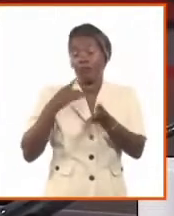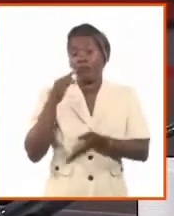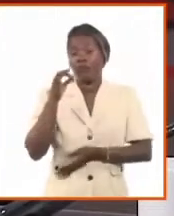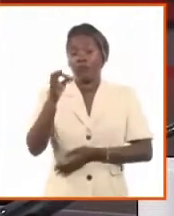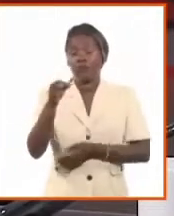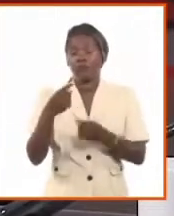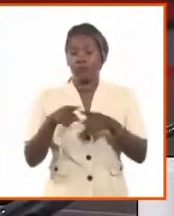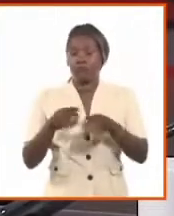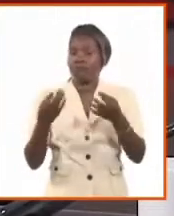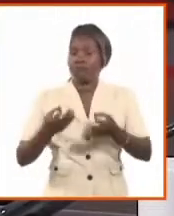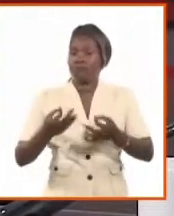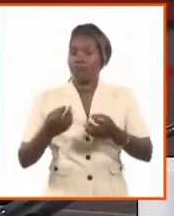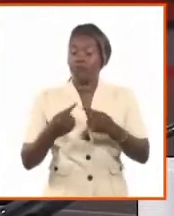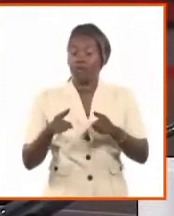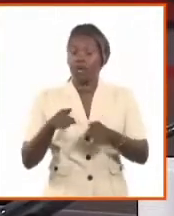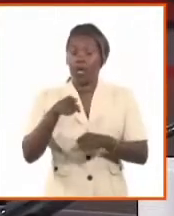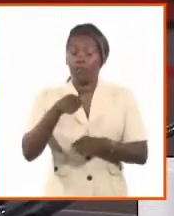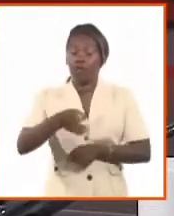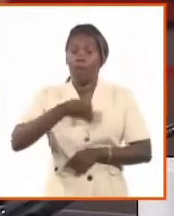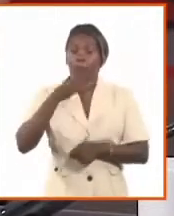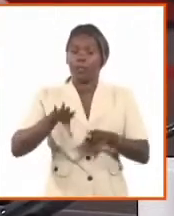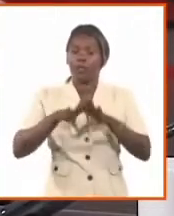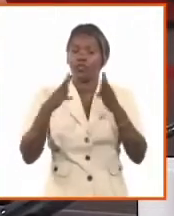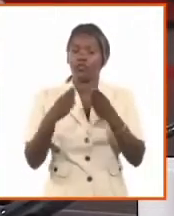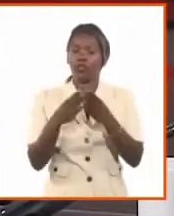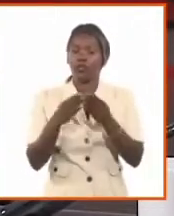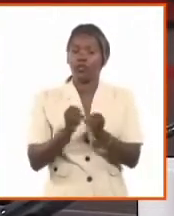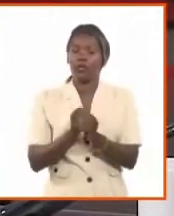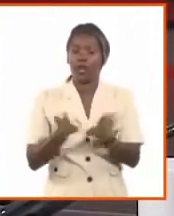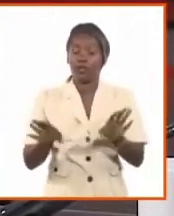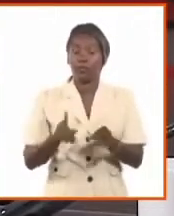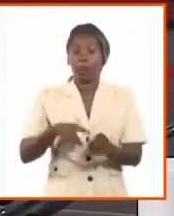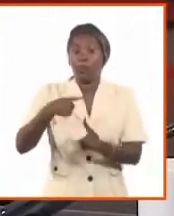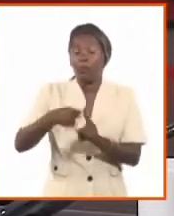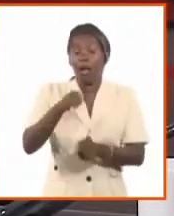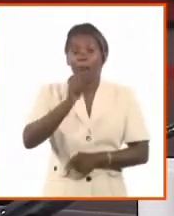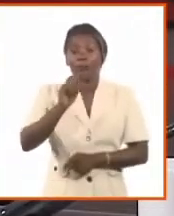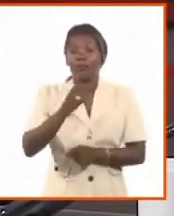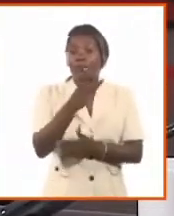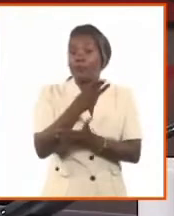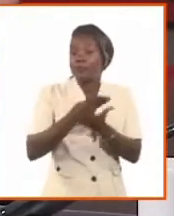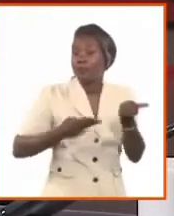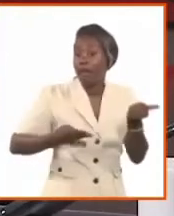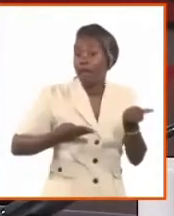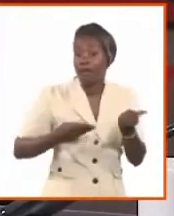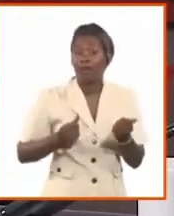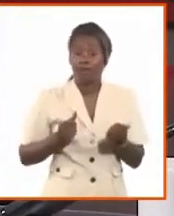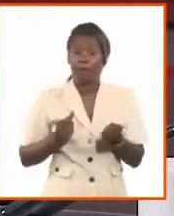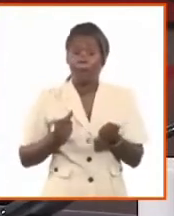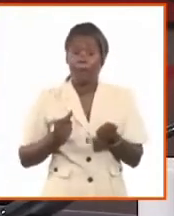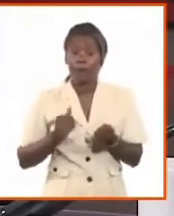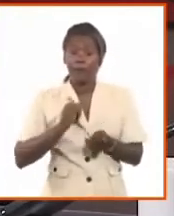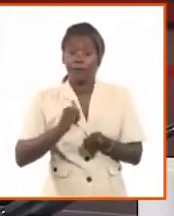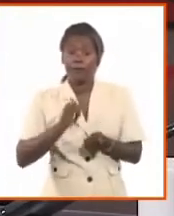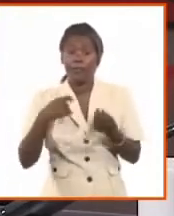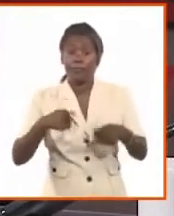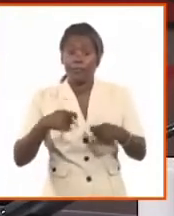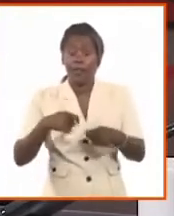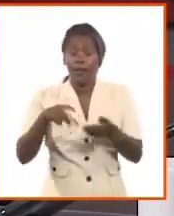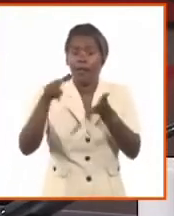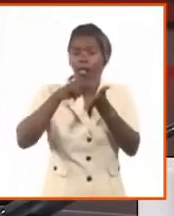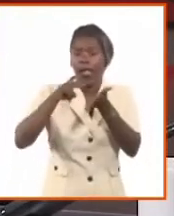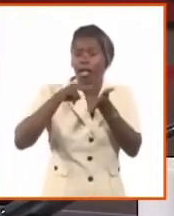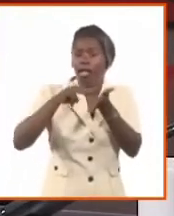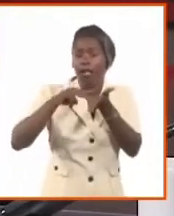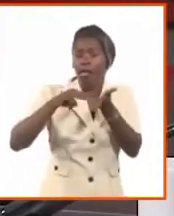en situación de discapacidad y les dicen, aquí está la posibilidad de que puedan ellos también diseñar su proyecto de vida y escribir